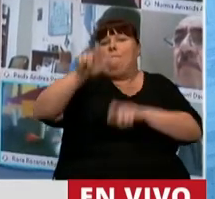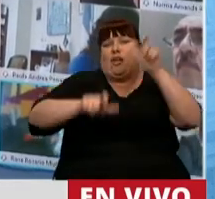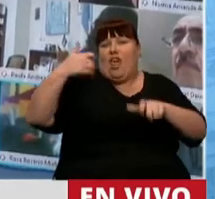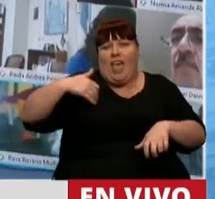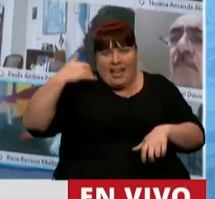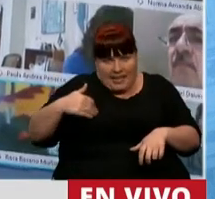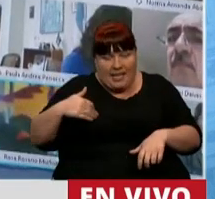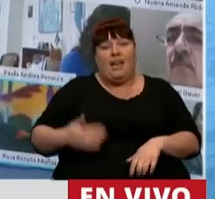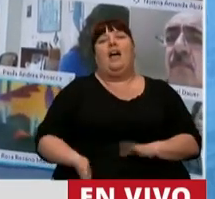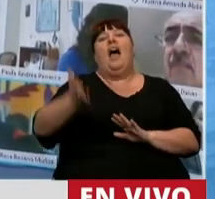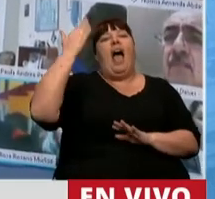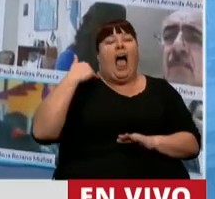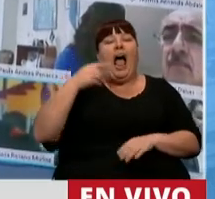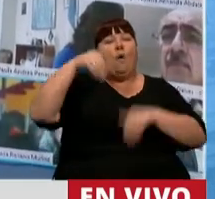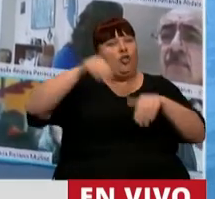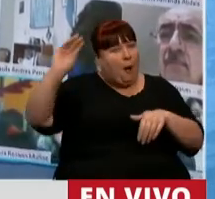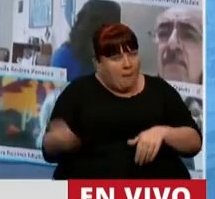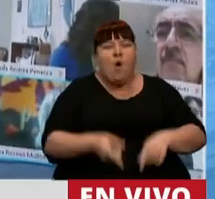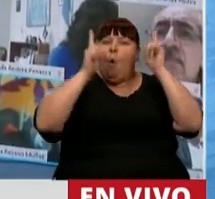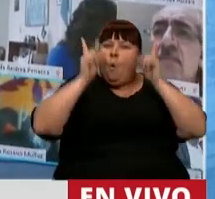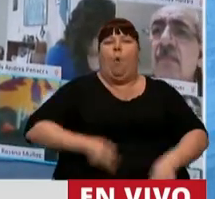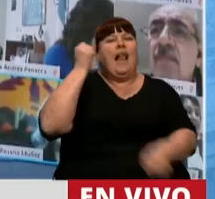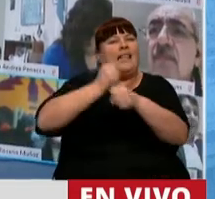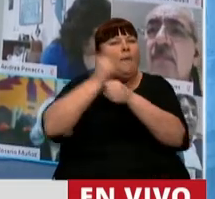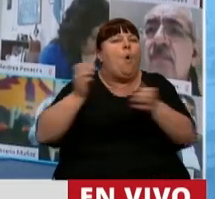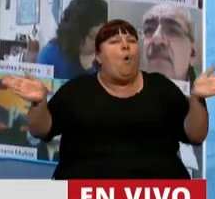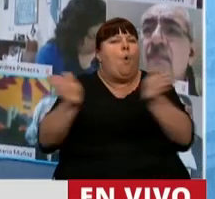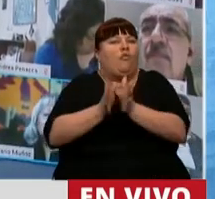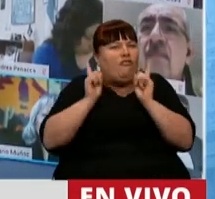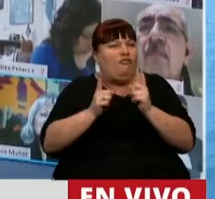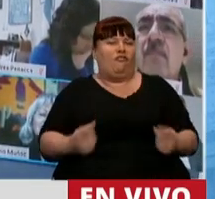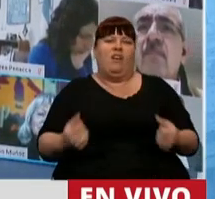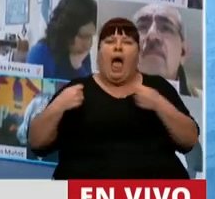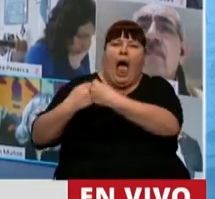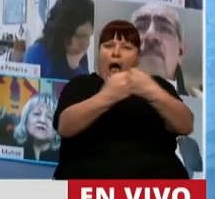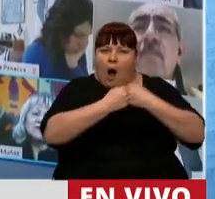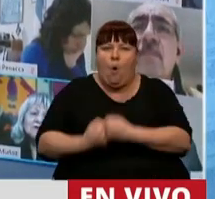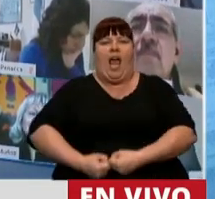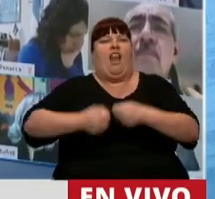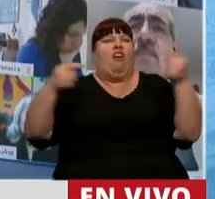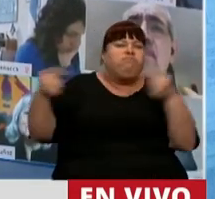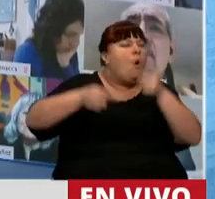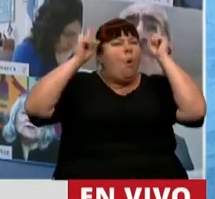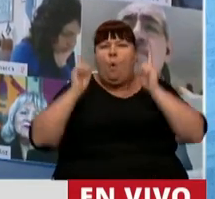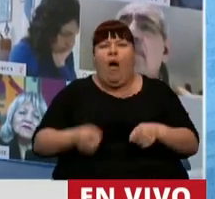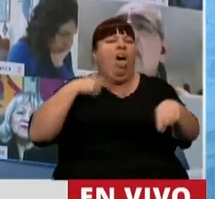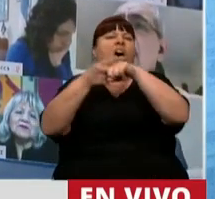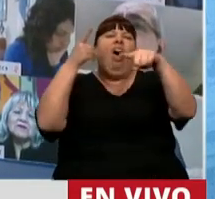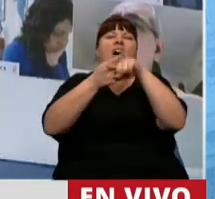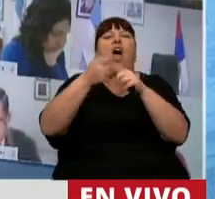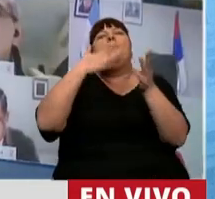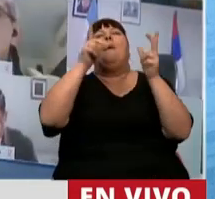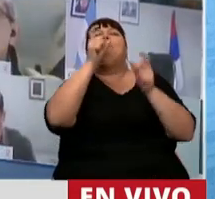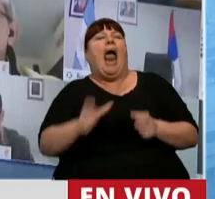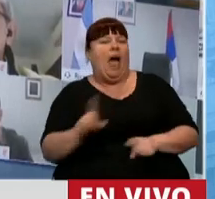argentina, después de haber perdido una elección, seguimos trabajando todos juntos, con consenso, con disenso, y no discutimos el